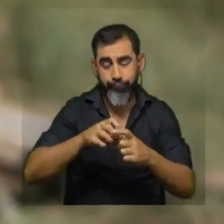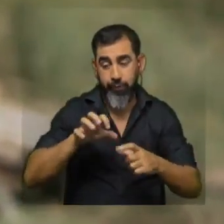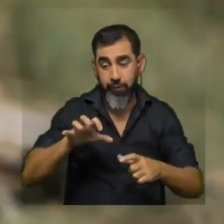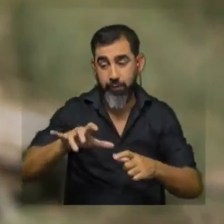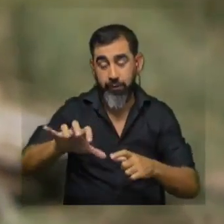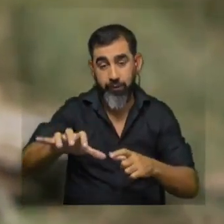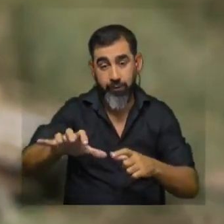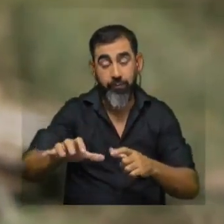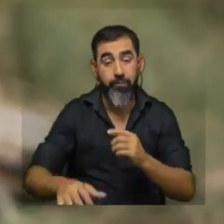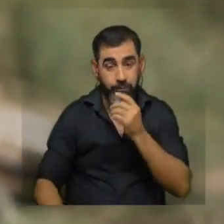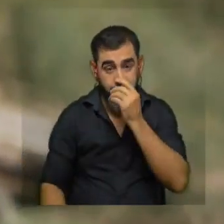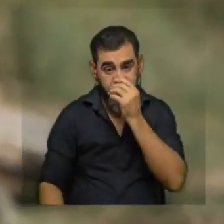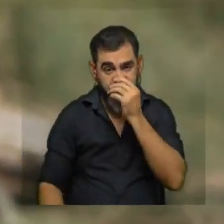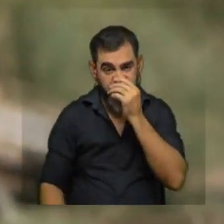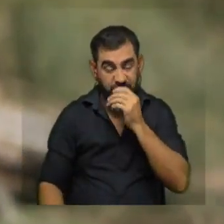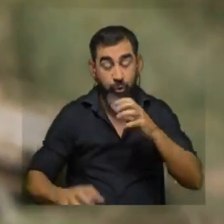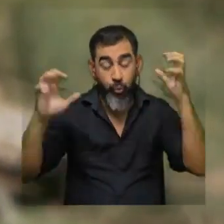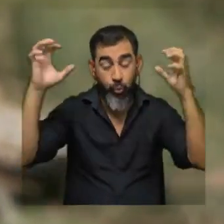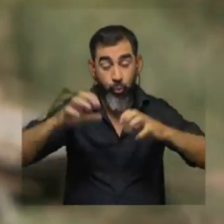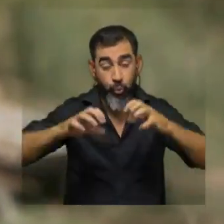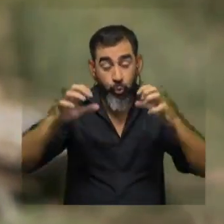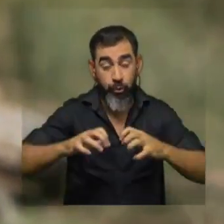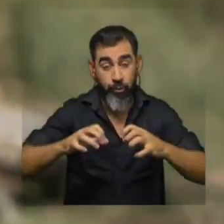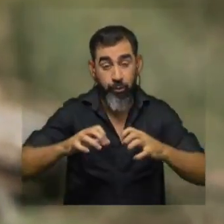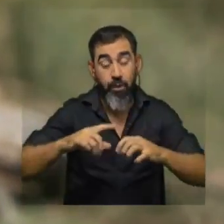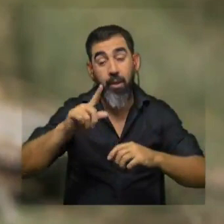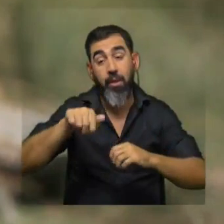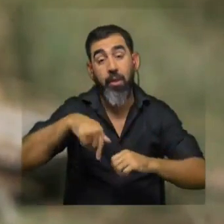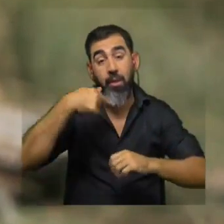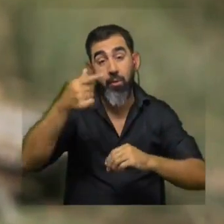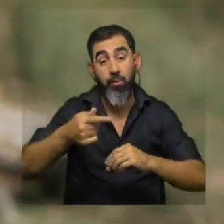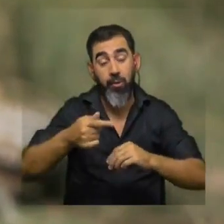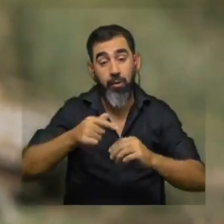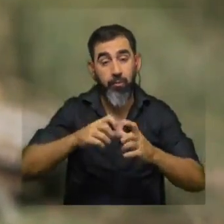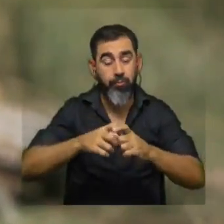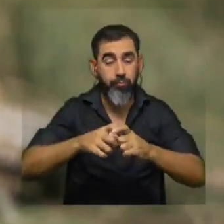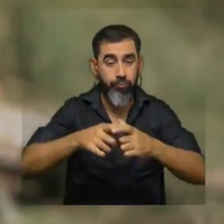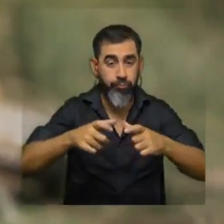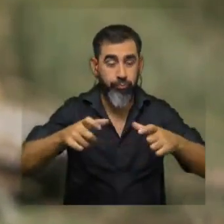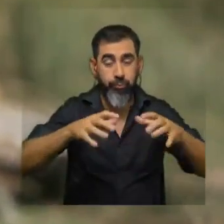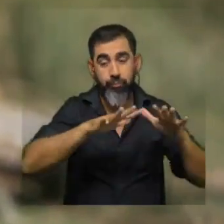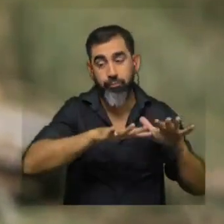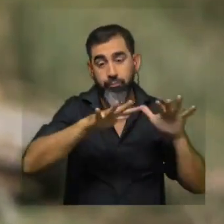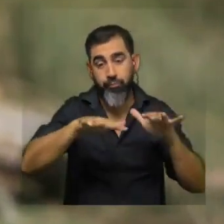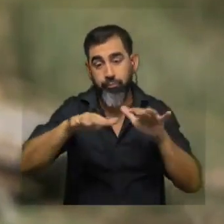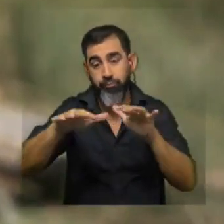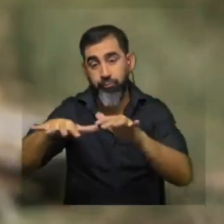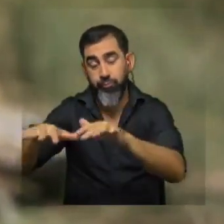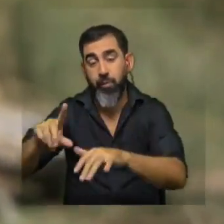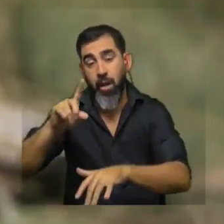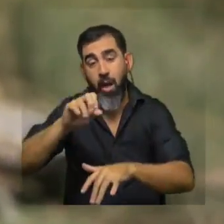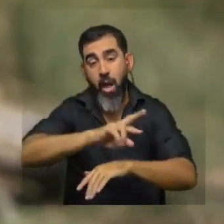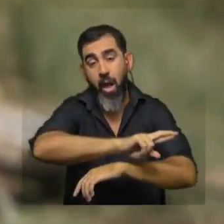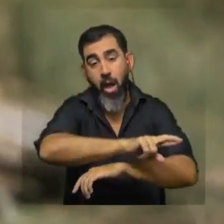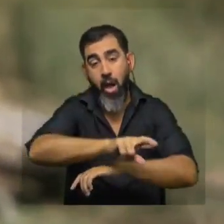y que cuando llueve, esa biomasa es transportada aguas abajo y